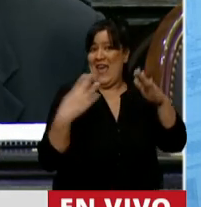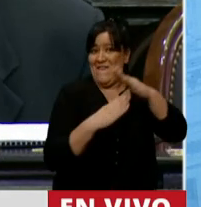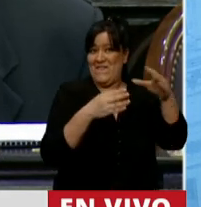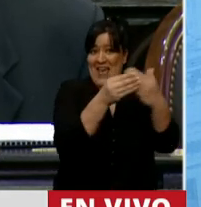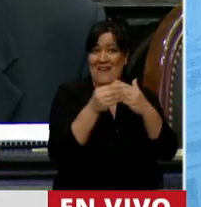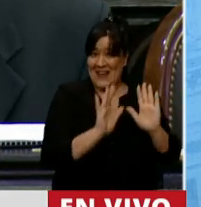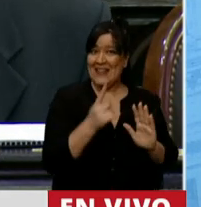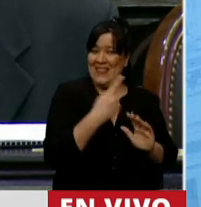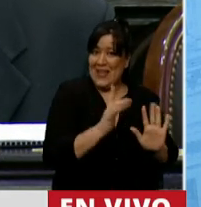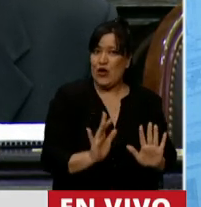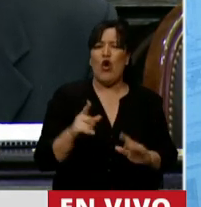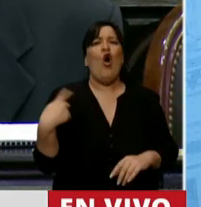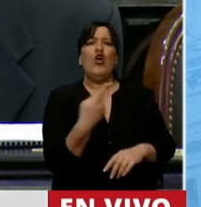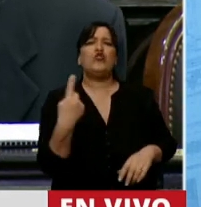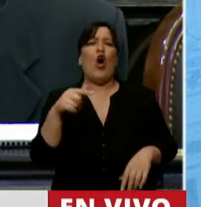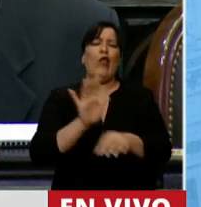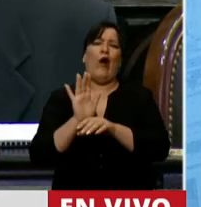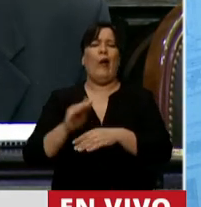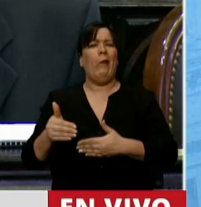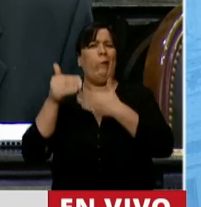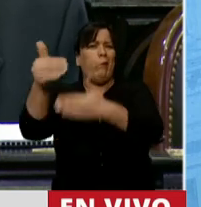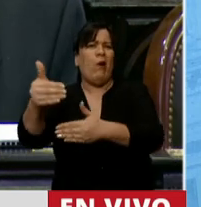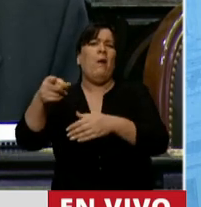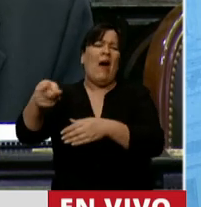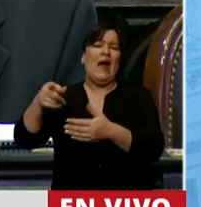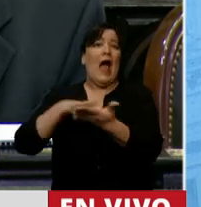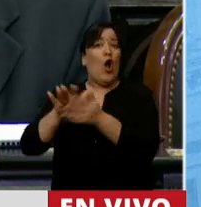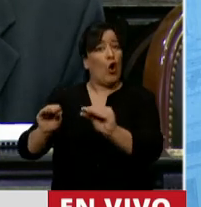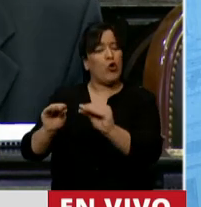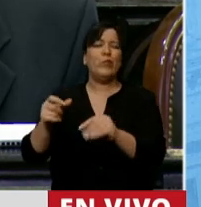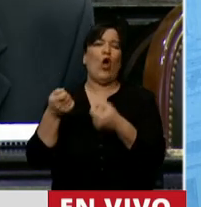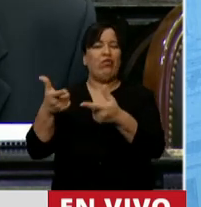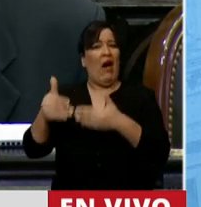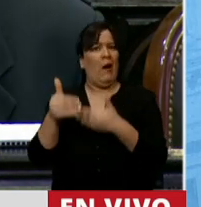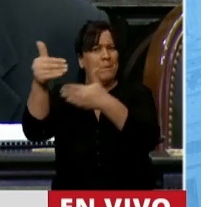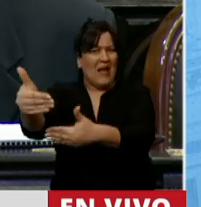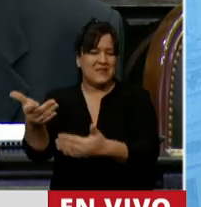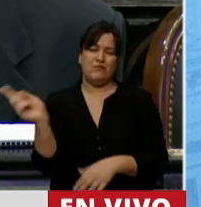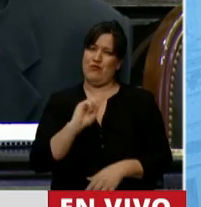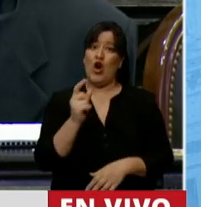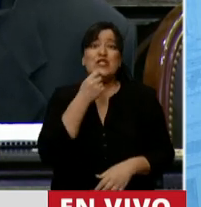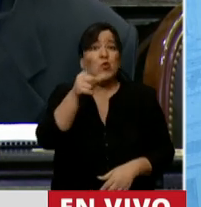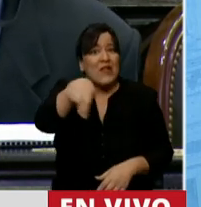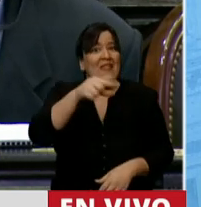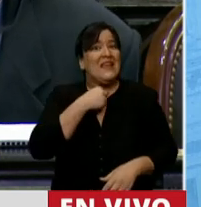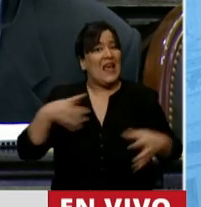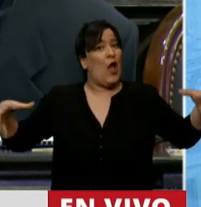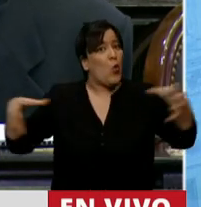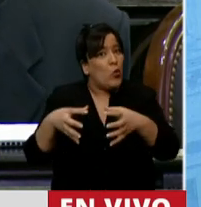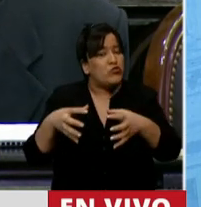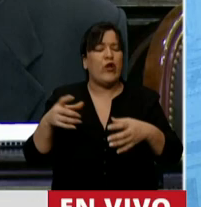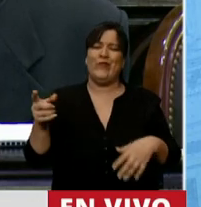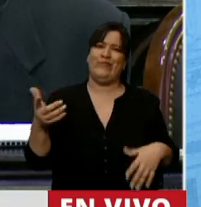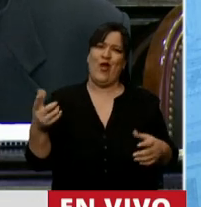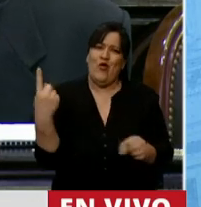no nos metan en una moratoria, una amnistía para los corruptos. Si nos quieren ver juntos, no nos metan en una comisión